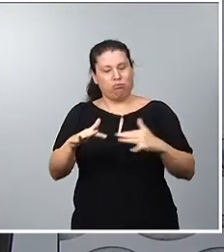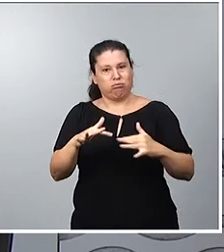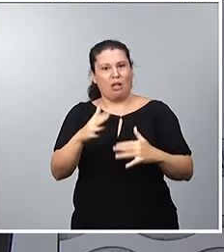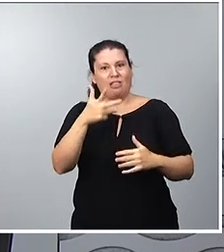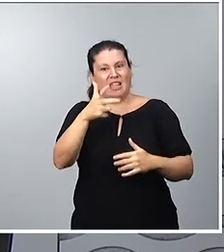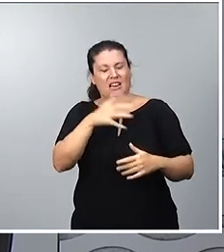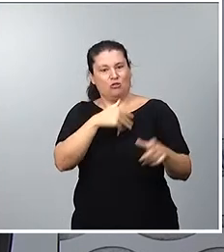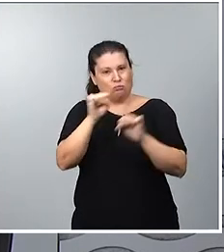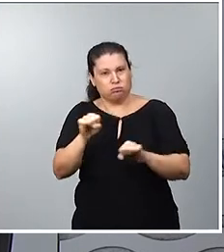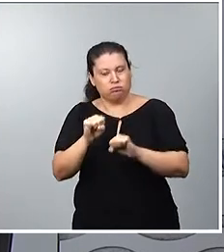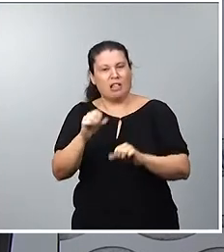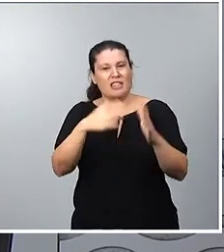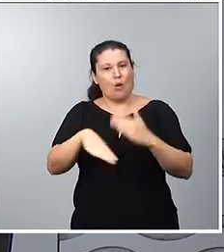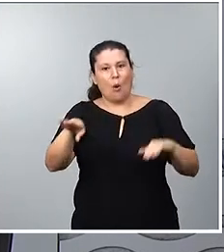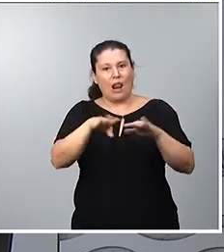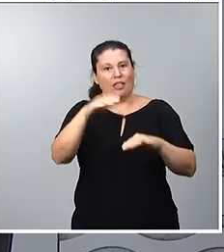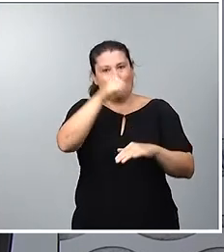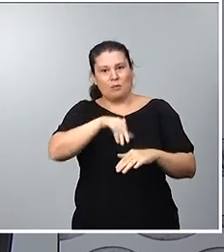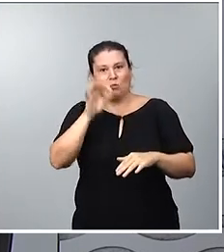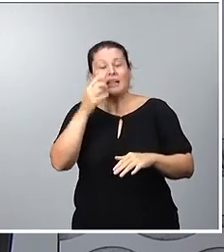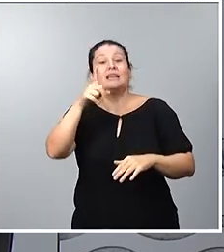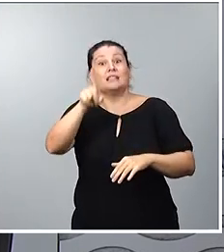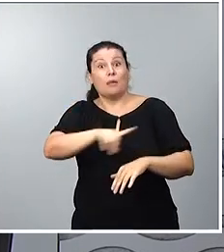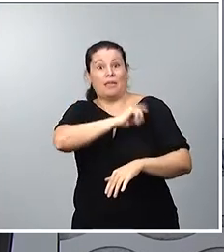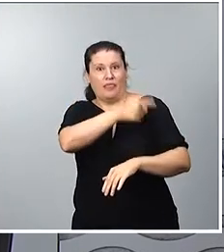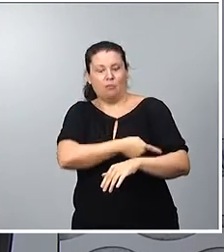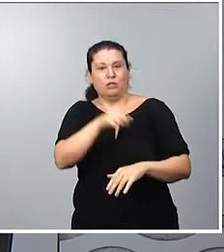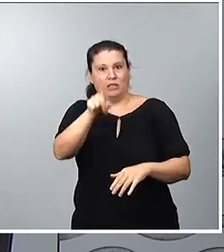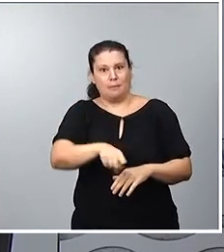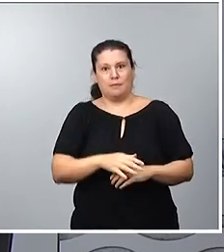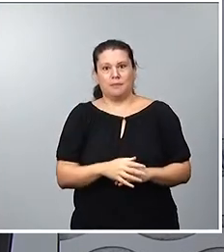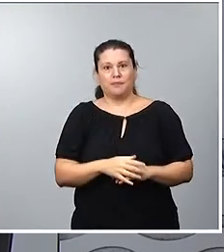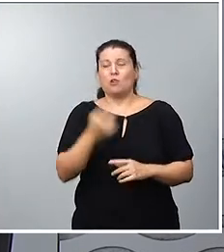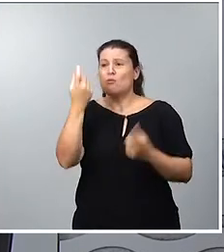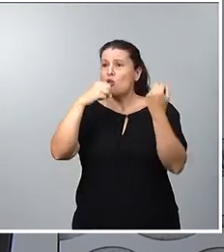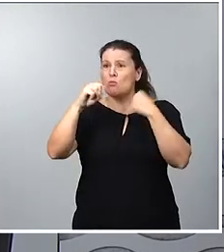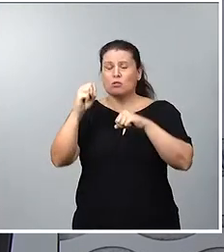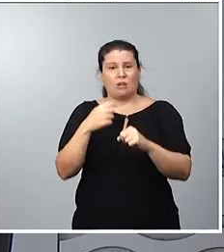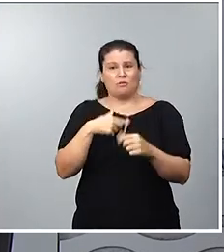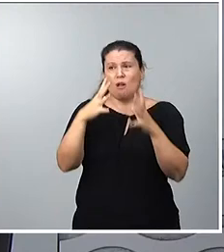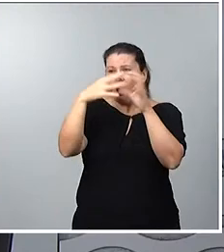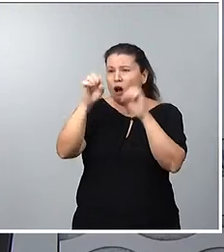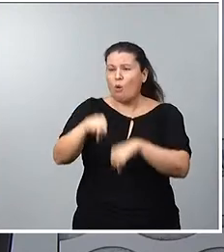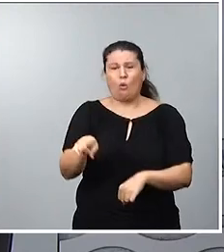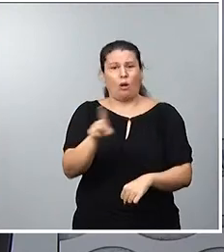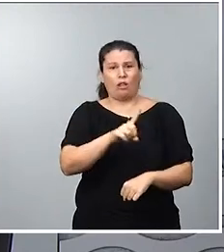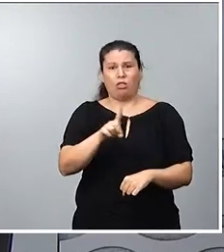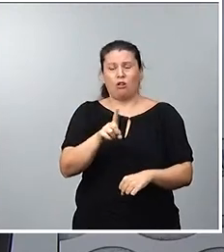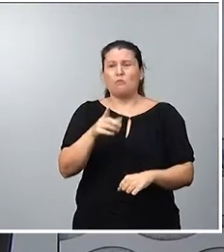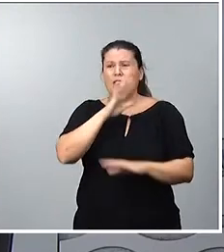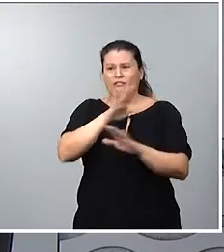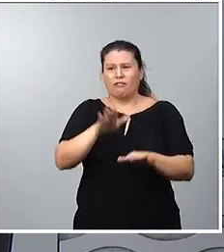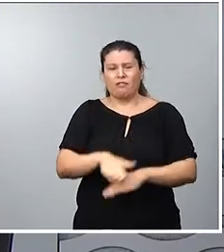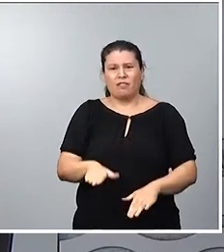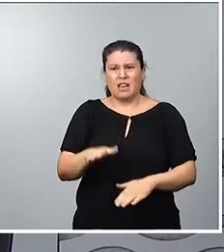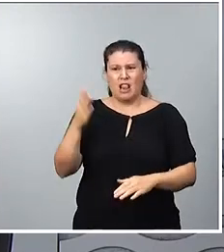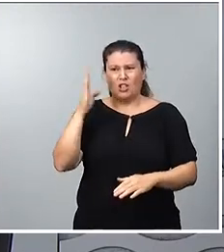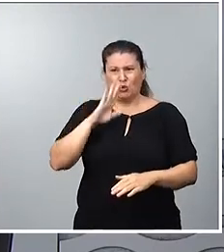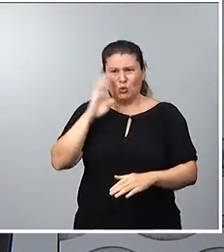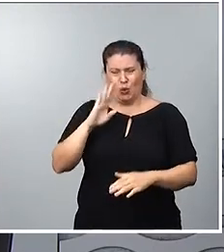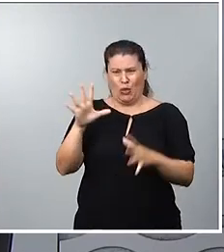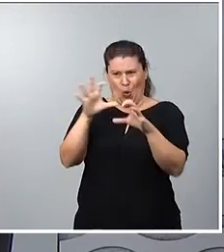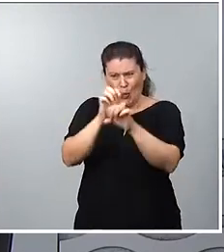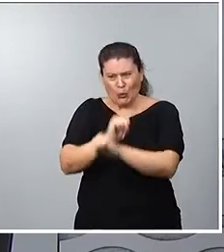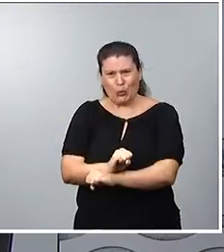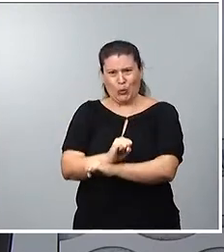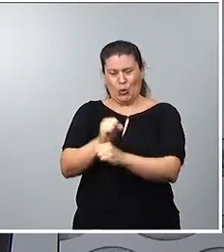también en el deporte. Es inadmisible que comportamientos inaceptables empañen los avances conseguidos, especialmente en